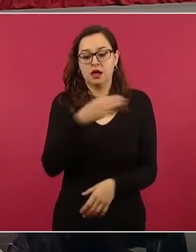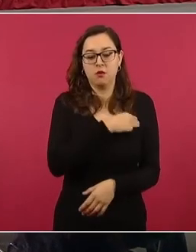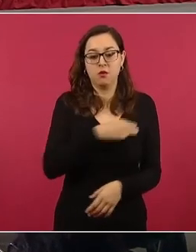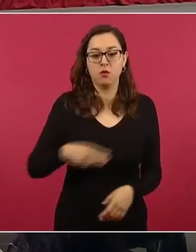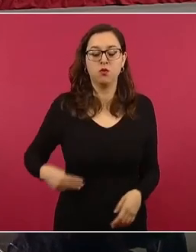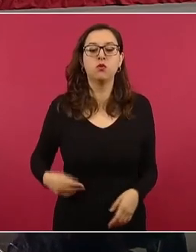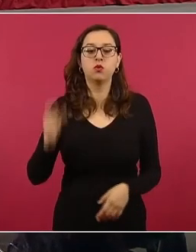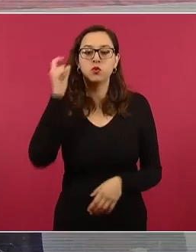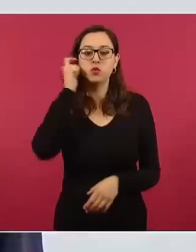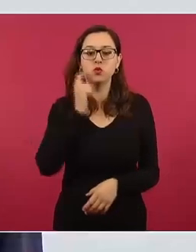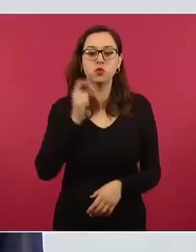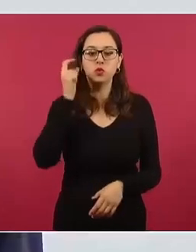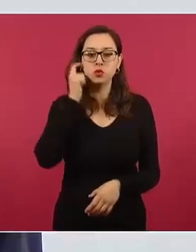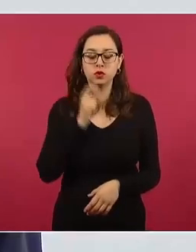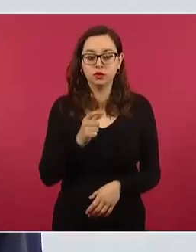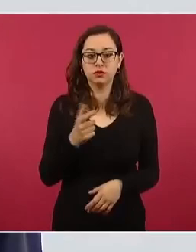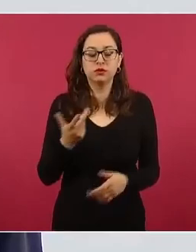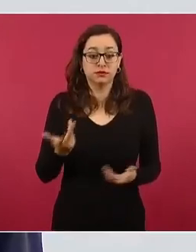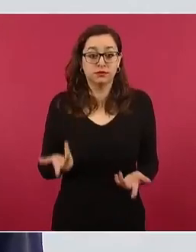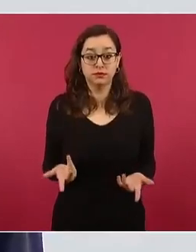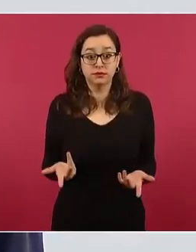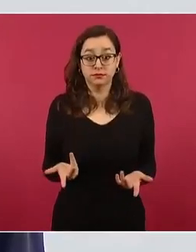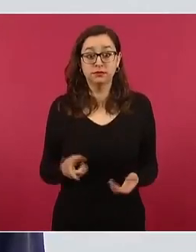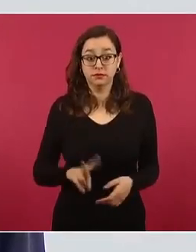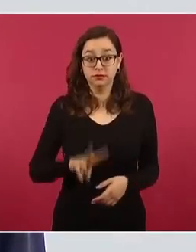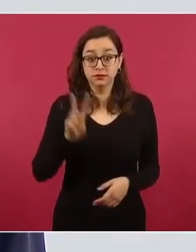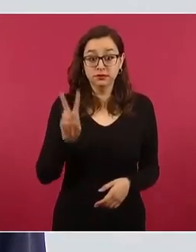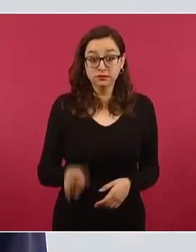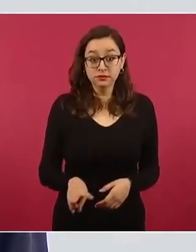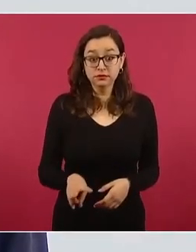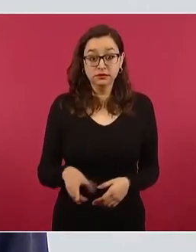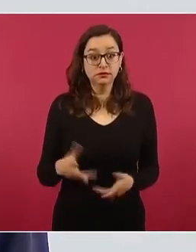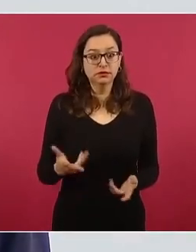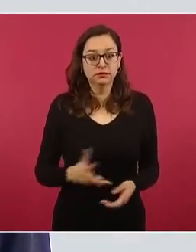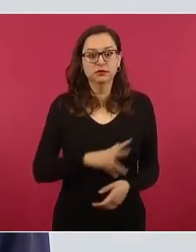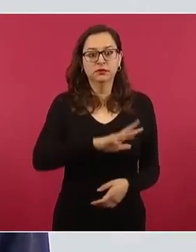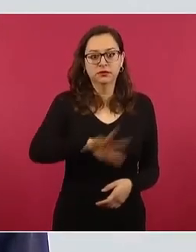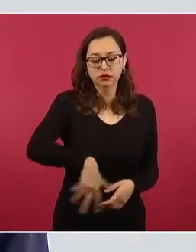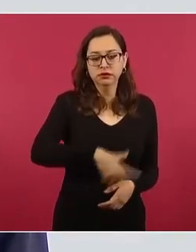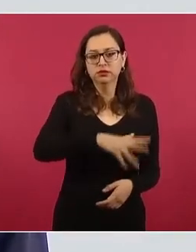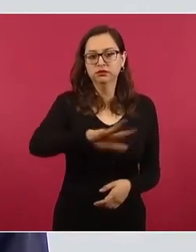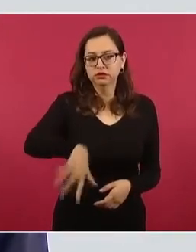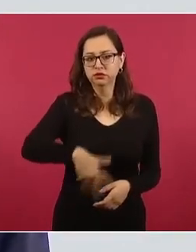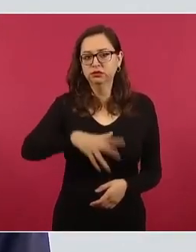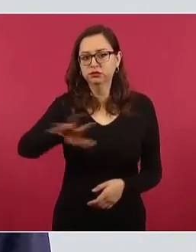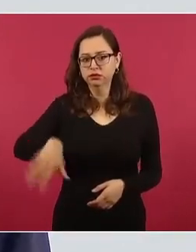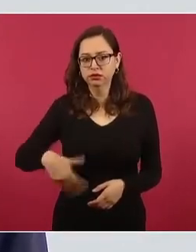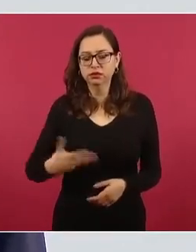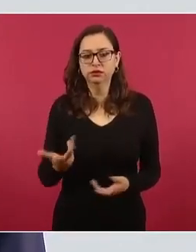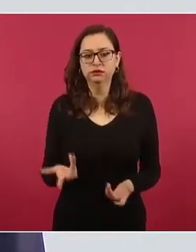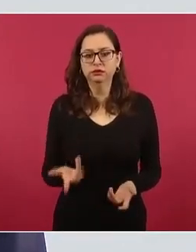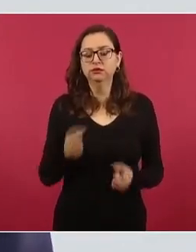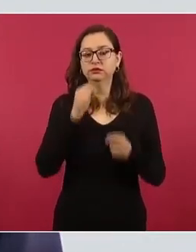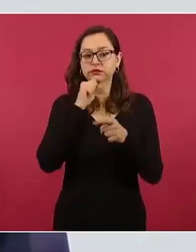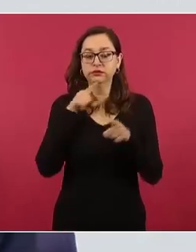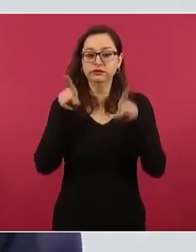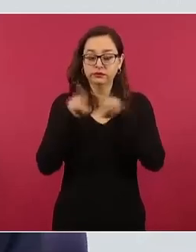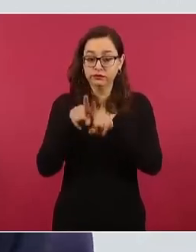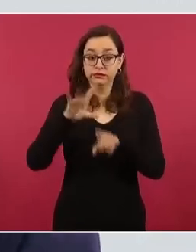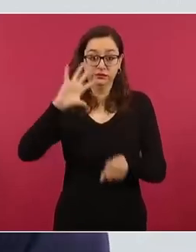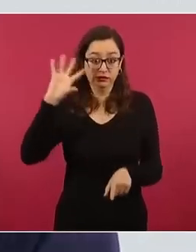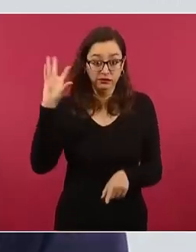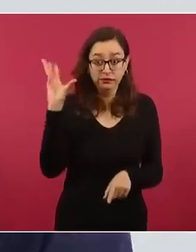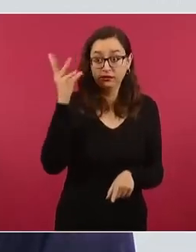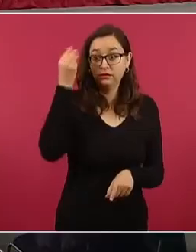donde también no se hace un asunto de orden político, se hace también con el avance tecnológico más